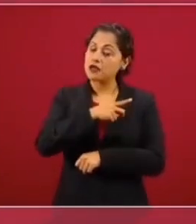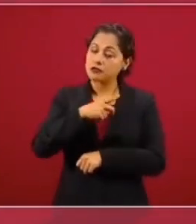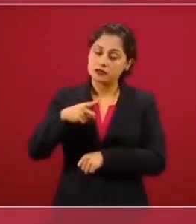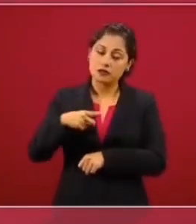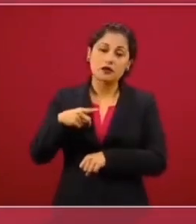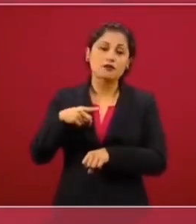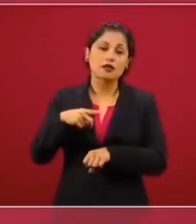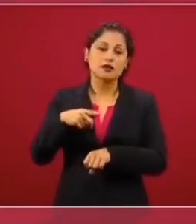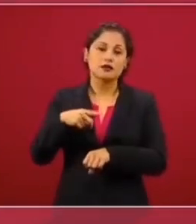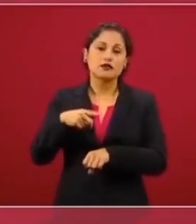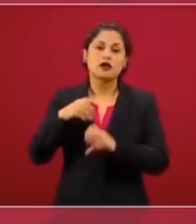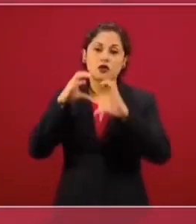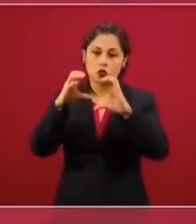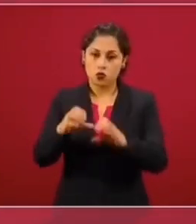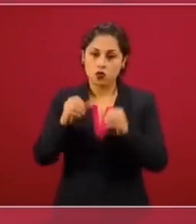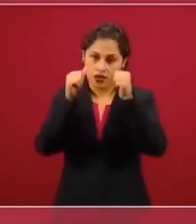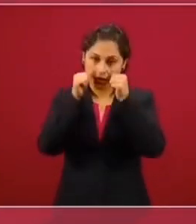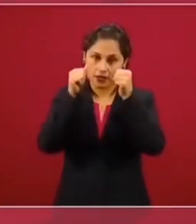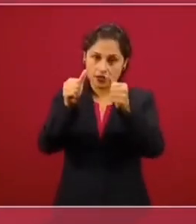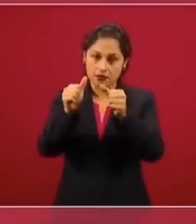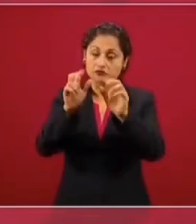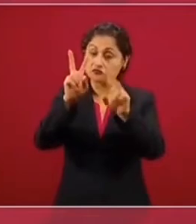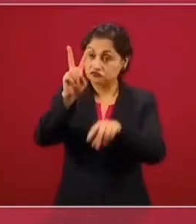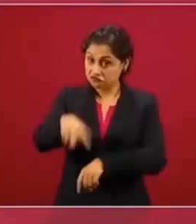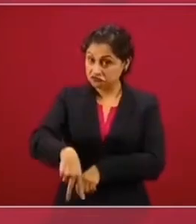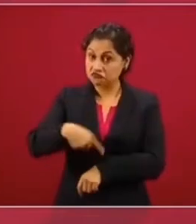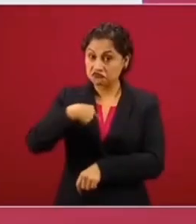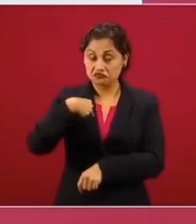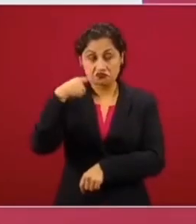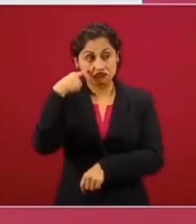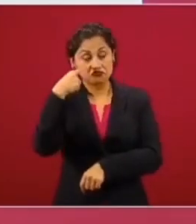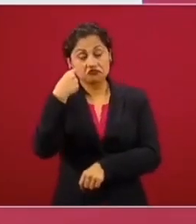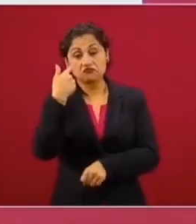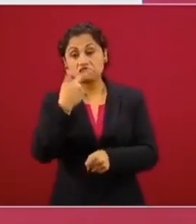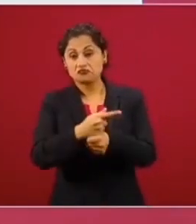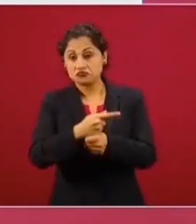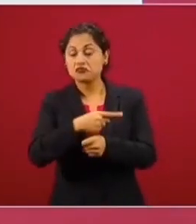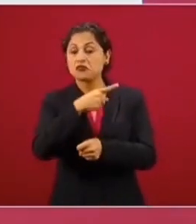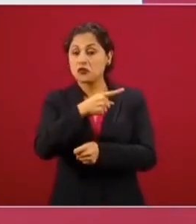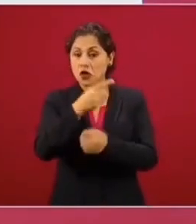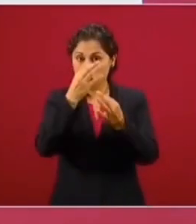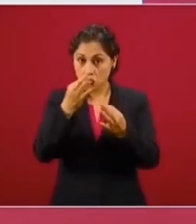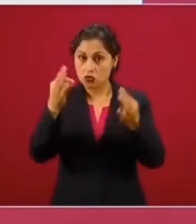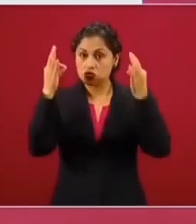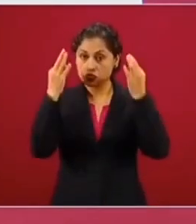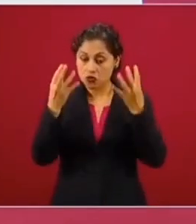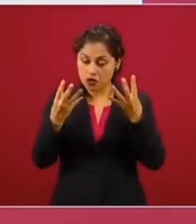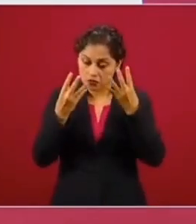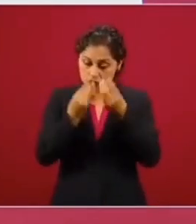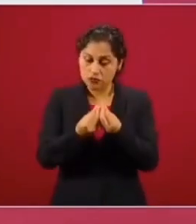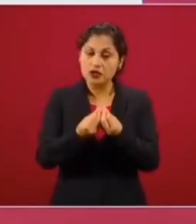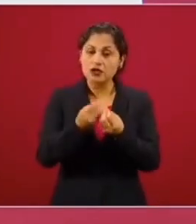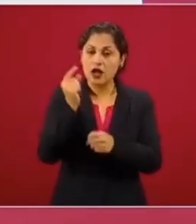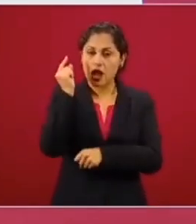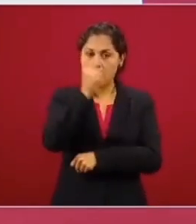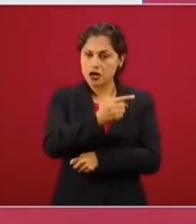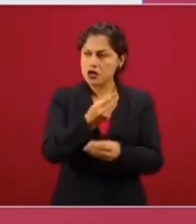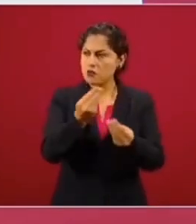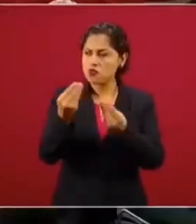Debo decir que el alcalde y sus colaboradores han estado muy cerca al consulado y hemos podido apoyar a muchísimos mexicanos allá.